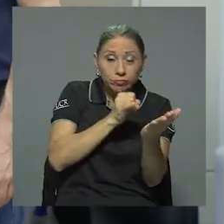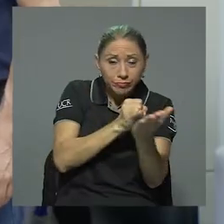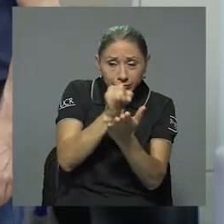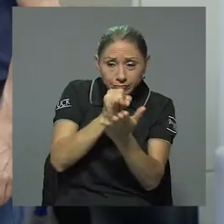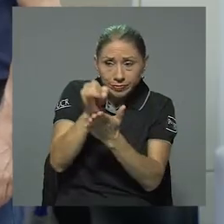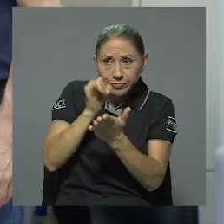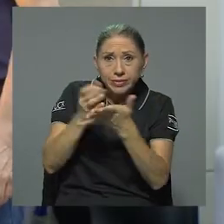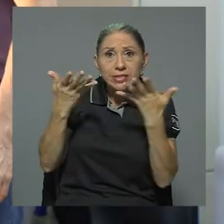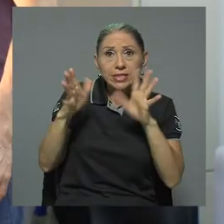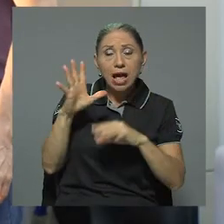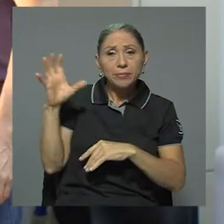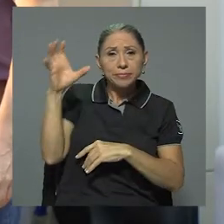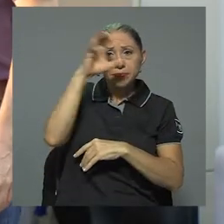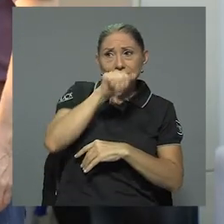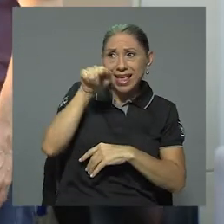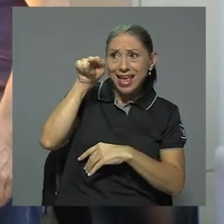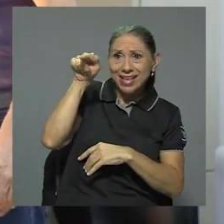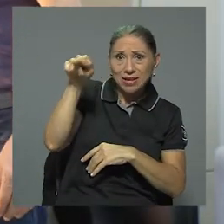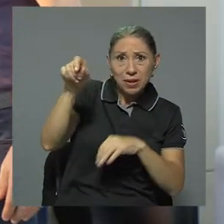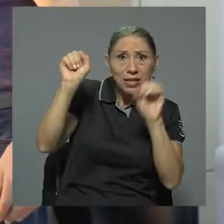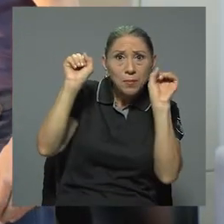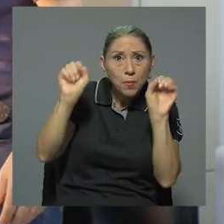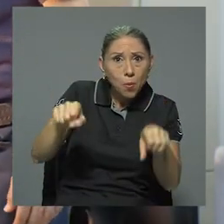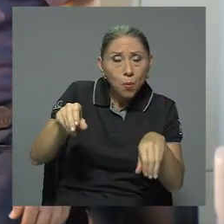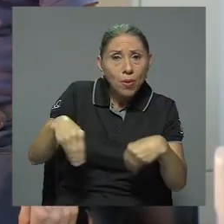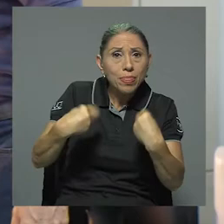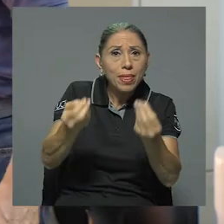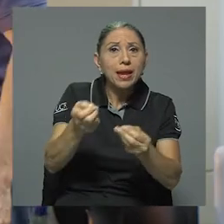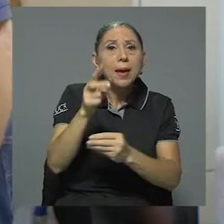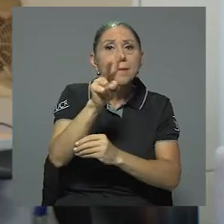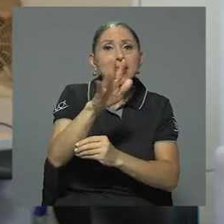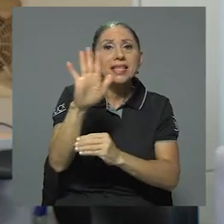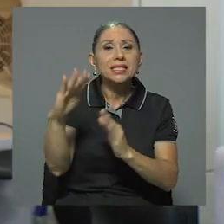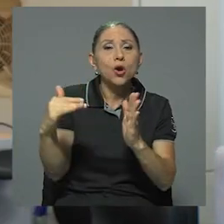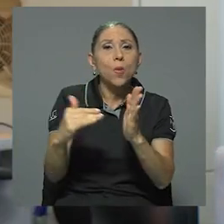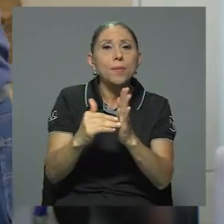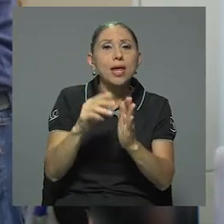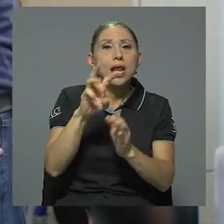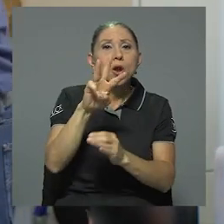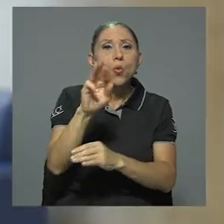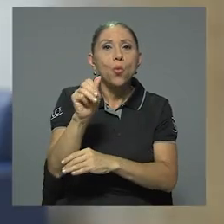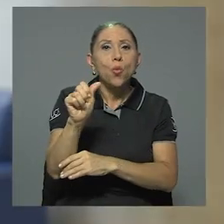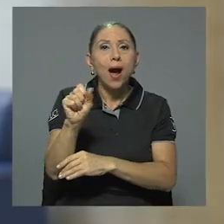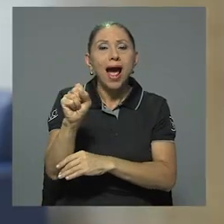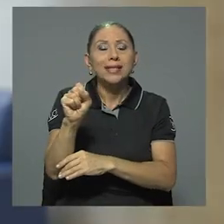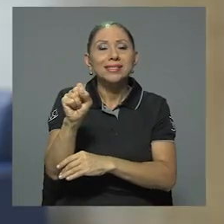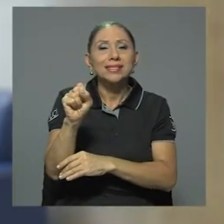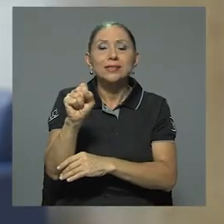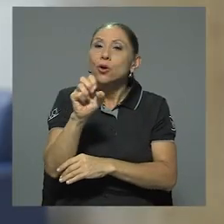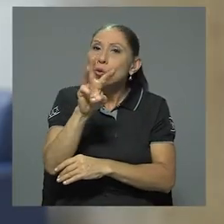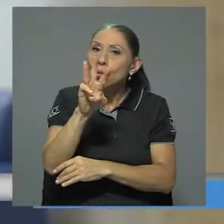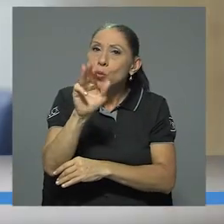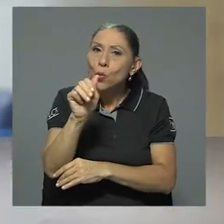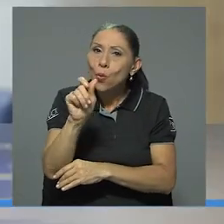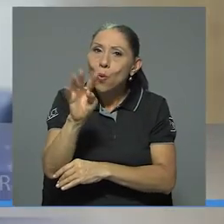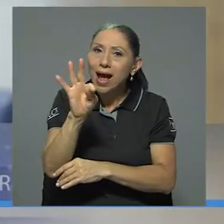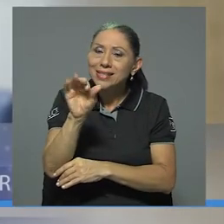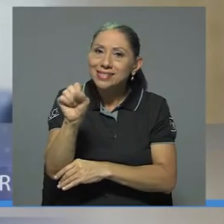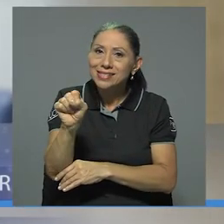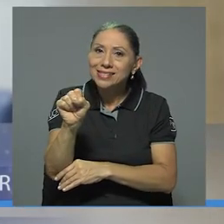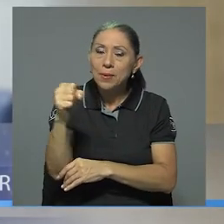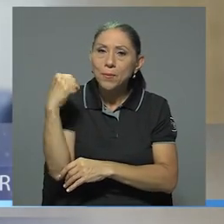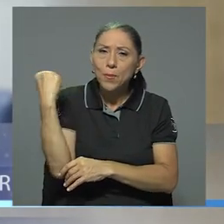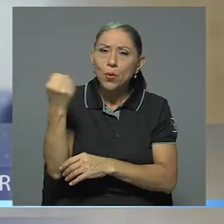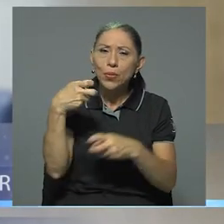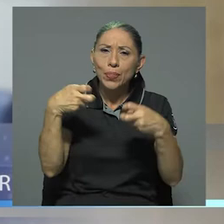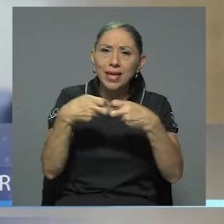esta planta tiene la capacidad de generar hasta 25.000 watts de potencia. Más o menos en promedio se podría dar